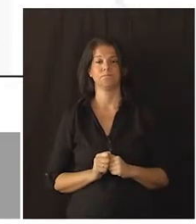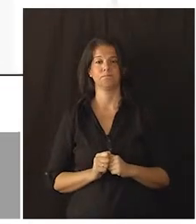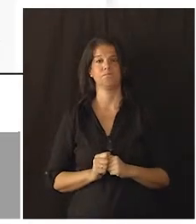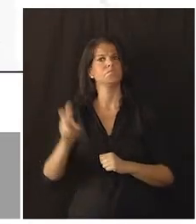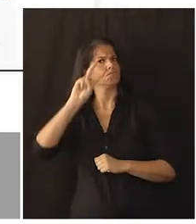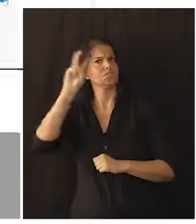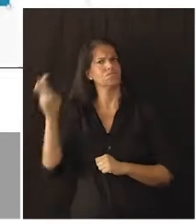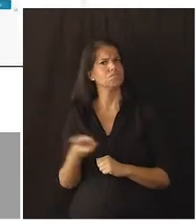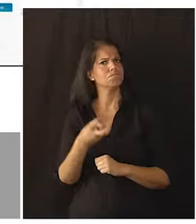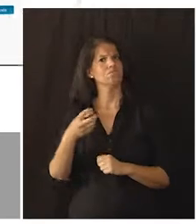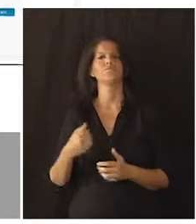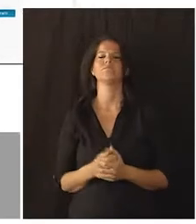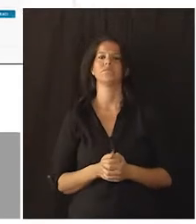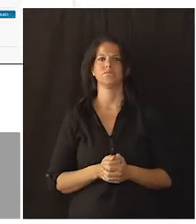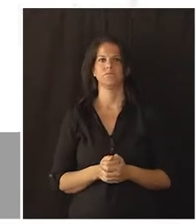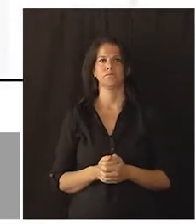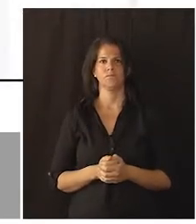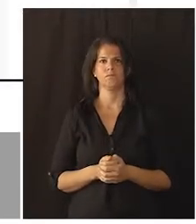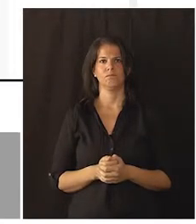Otros.